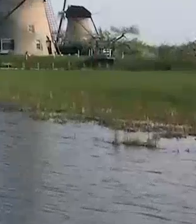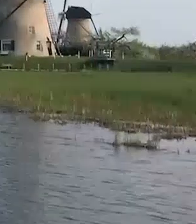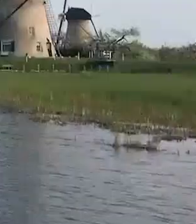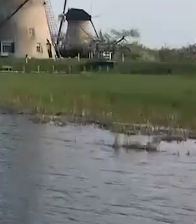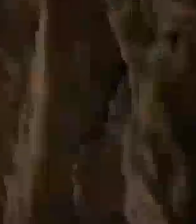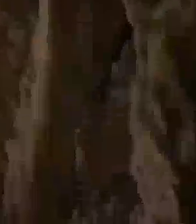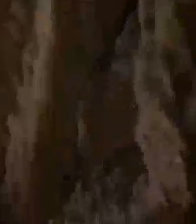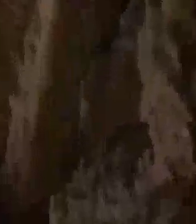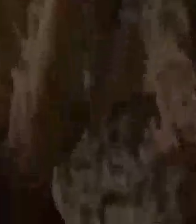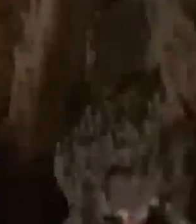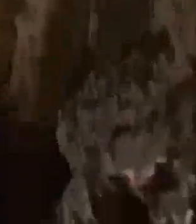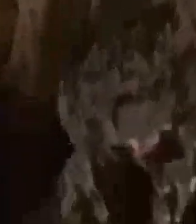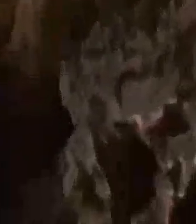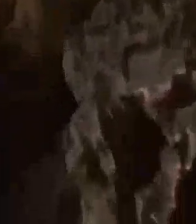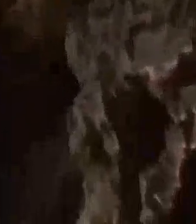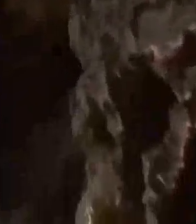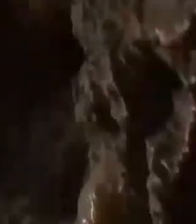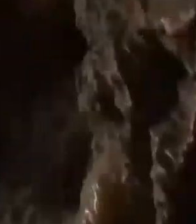Escapadas.